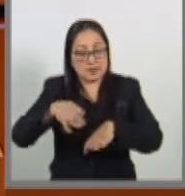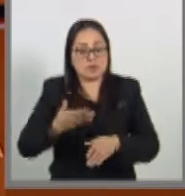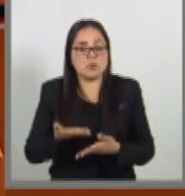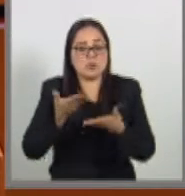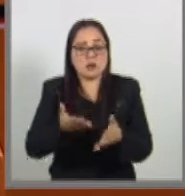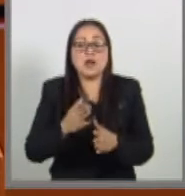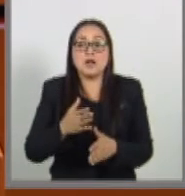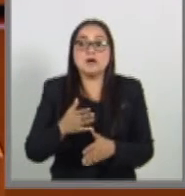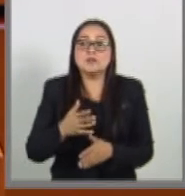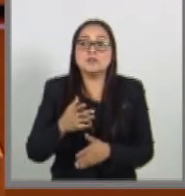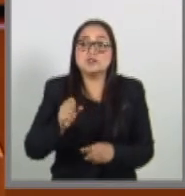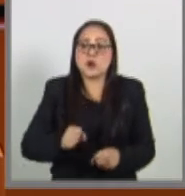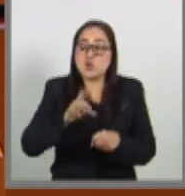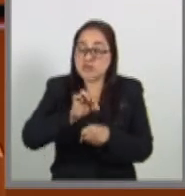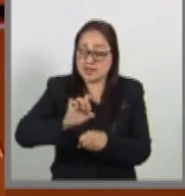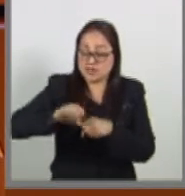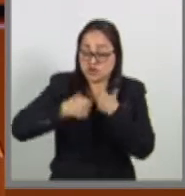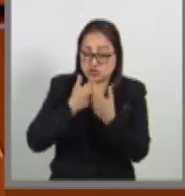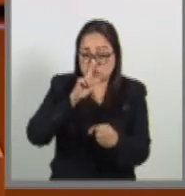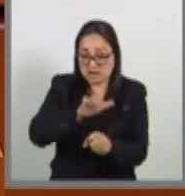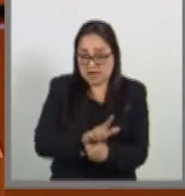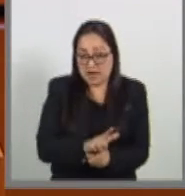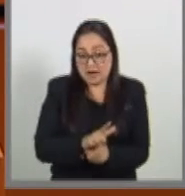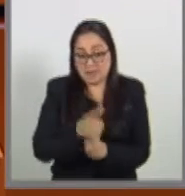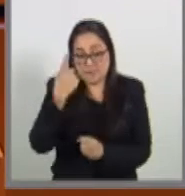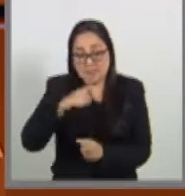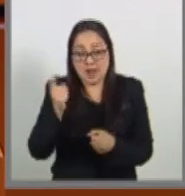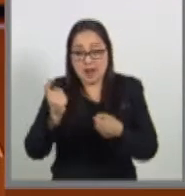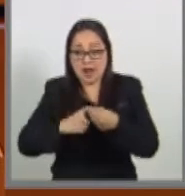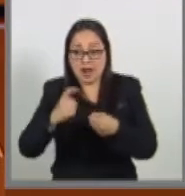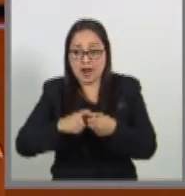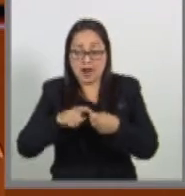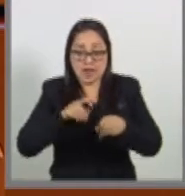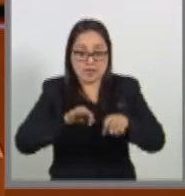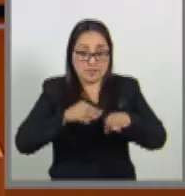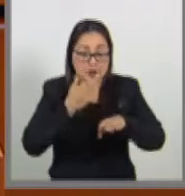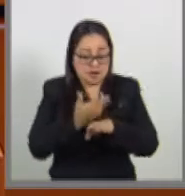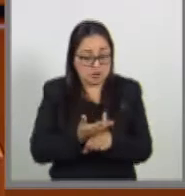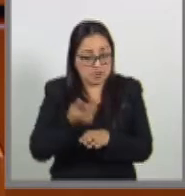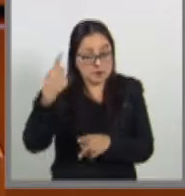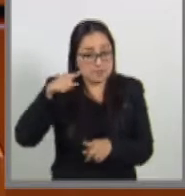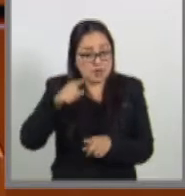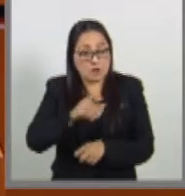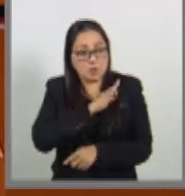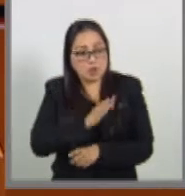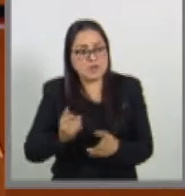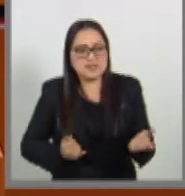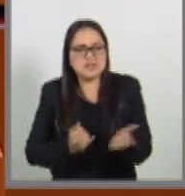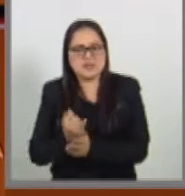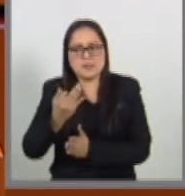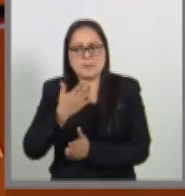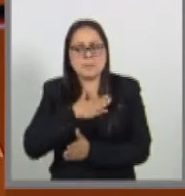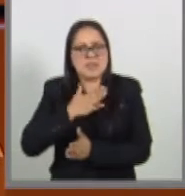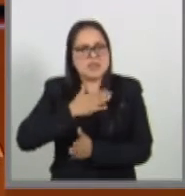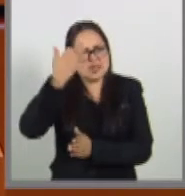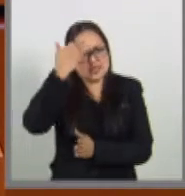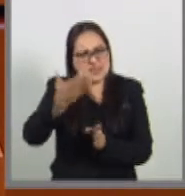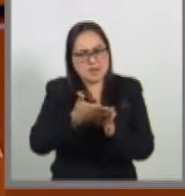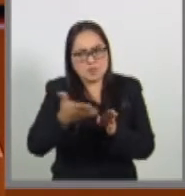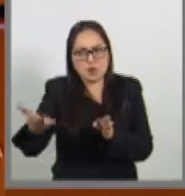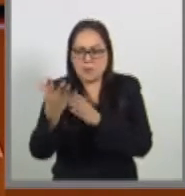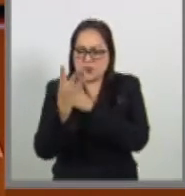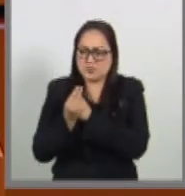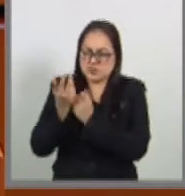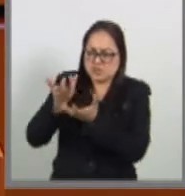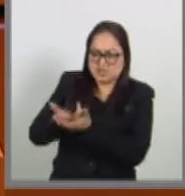de seguridad social de las mujeres trabajadoras el derecho a elegir la forma en que podrán disfrutar la licencia de